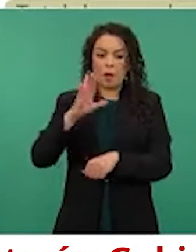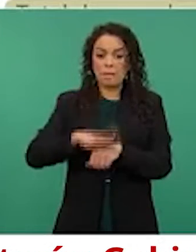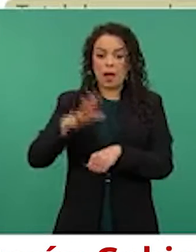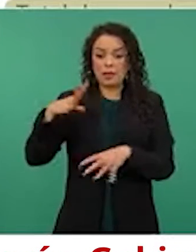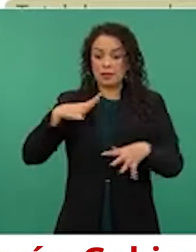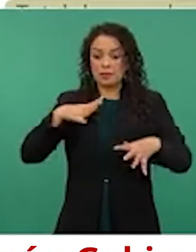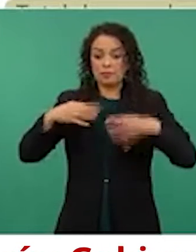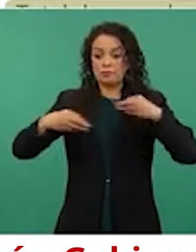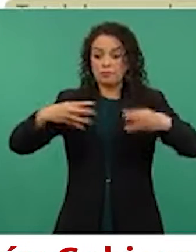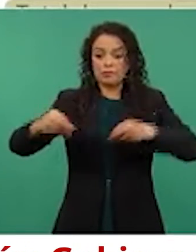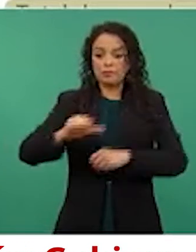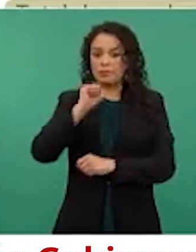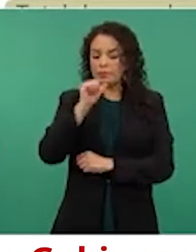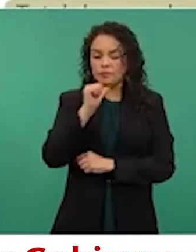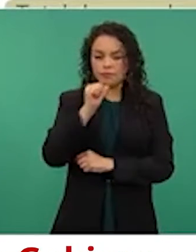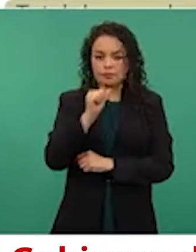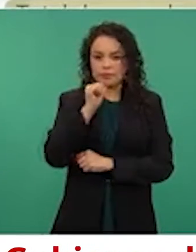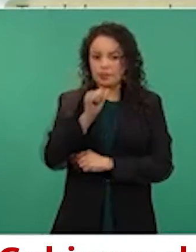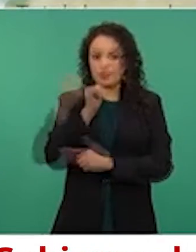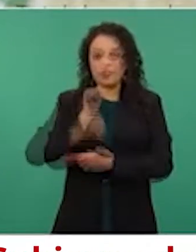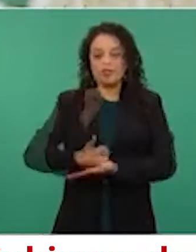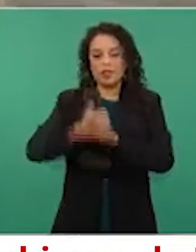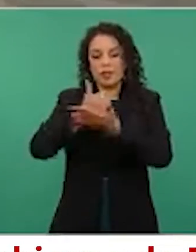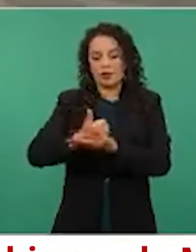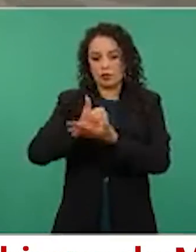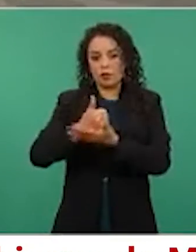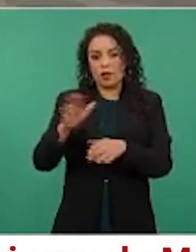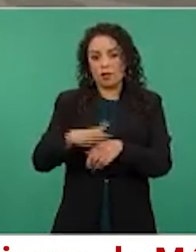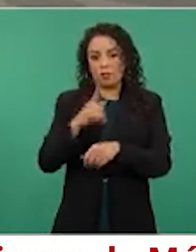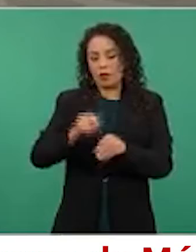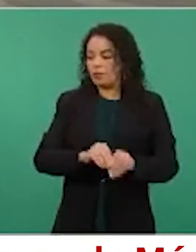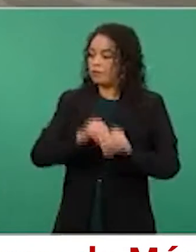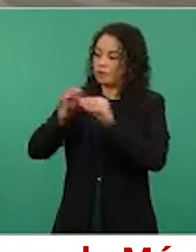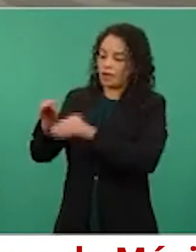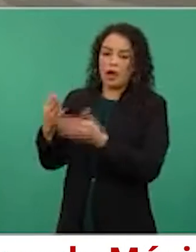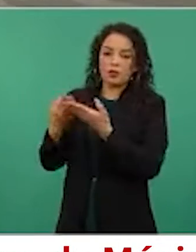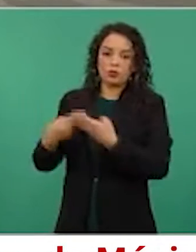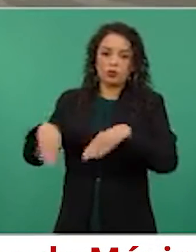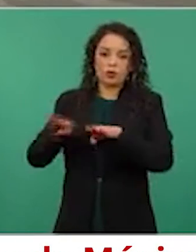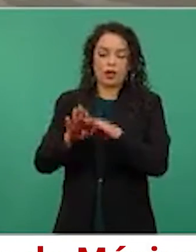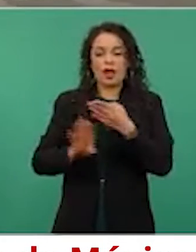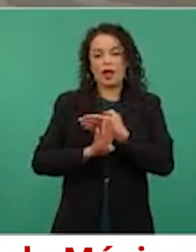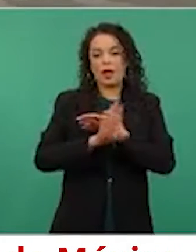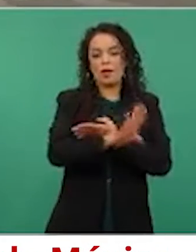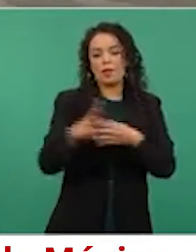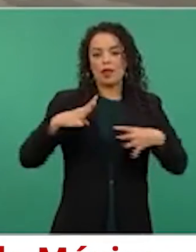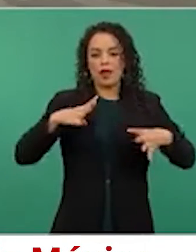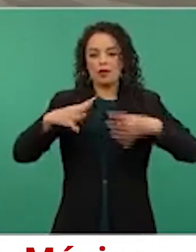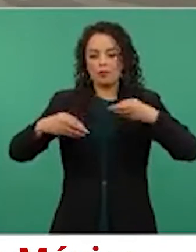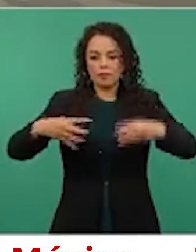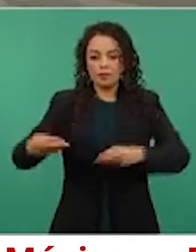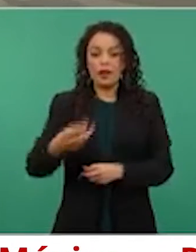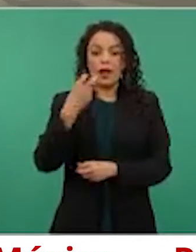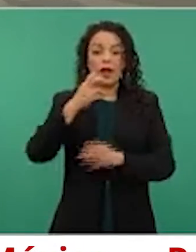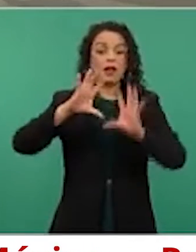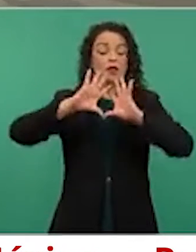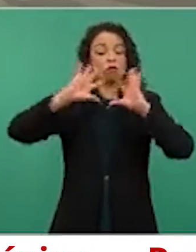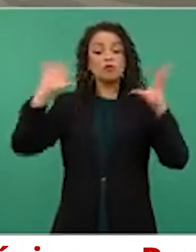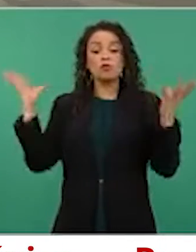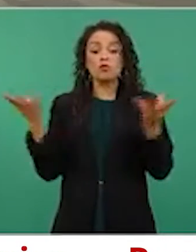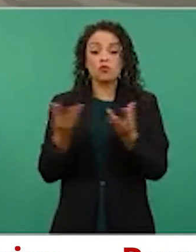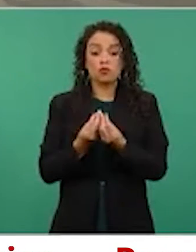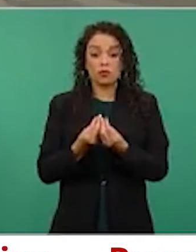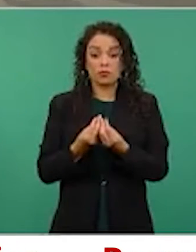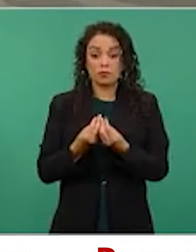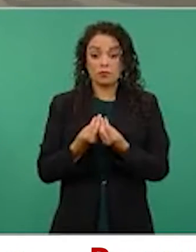enfermedad COVID-19 al resto de la escuela. Y destacar también que prácticamente la totalidad de los casos que han ocurrido en